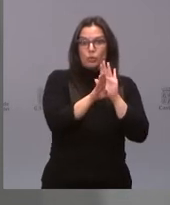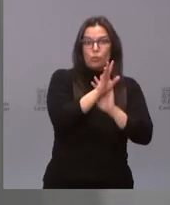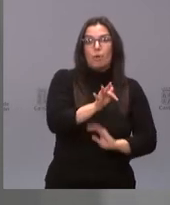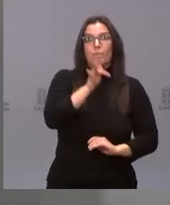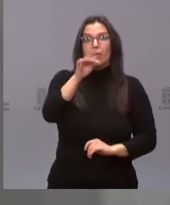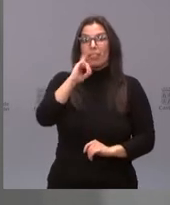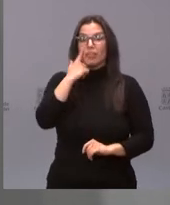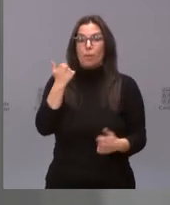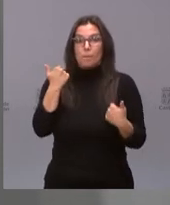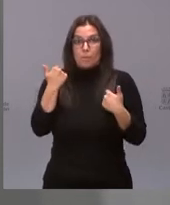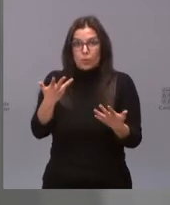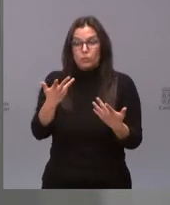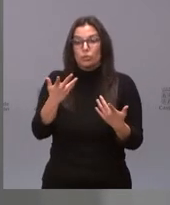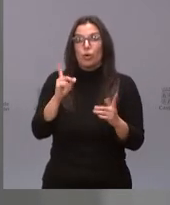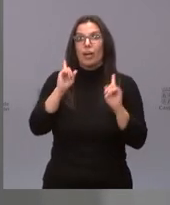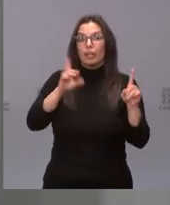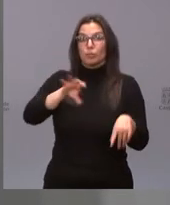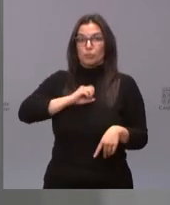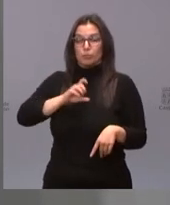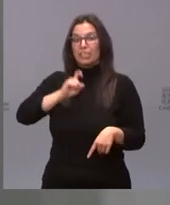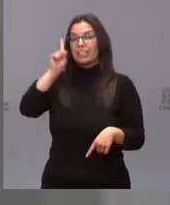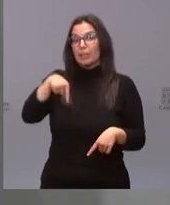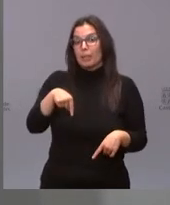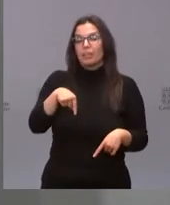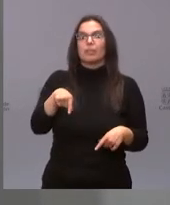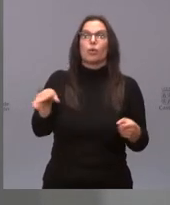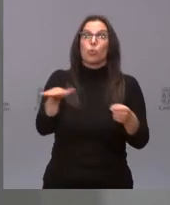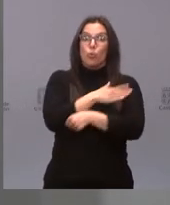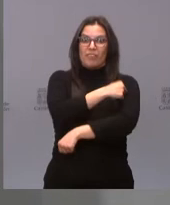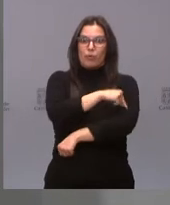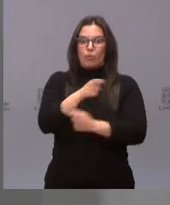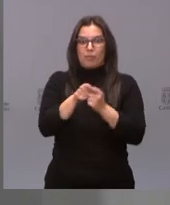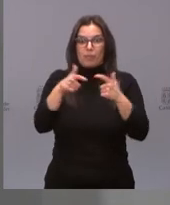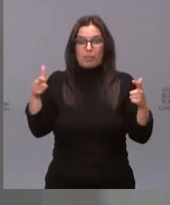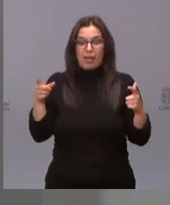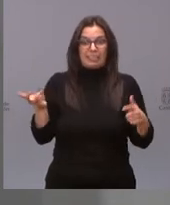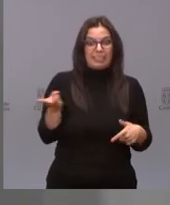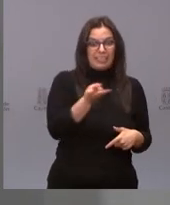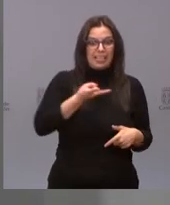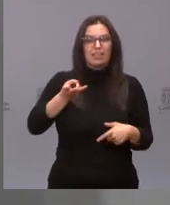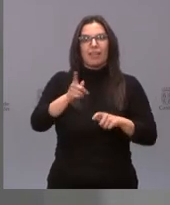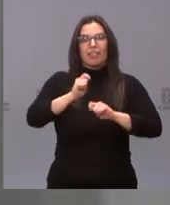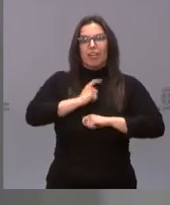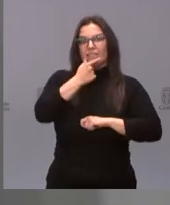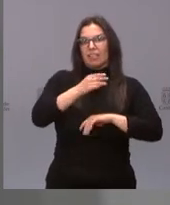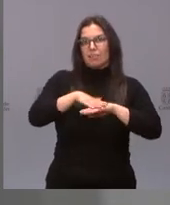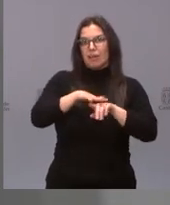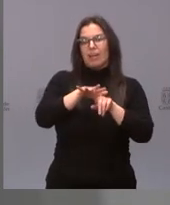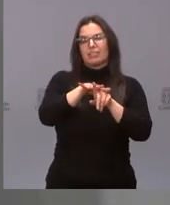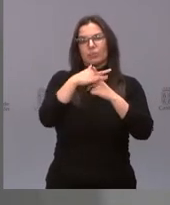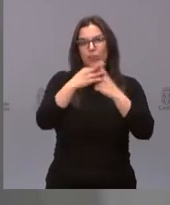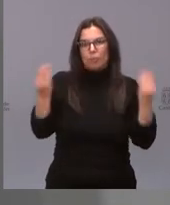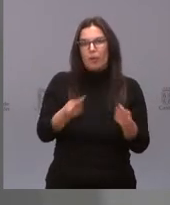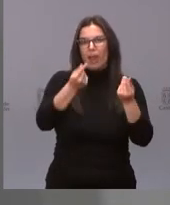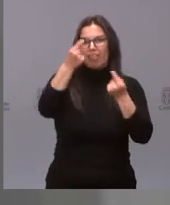detección precoz de los casos y a una mayor cobertura poblacional con la vacuna nos está permitiendo mejorar sustancialmente